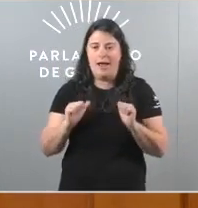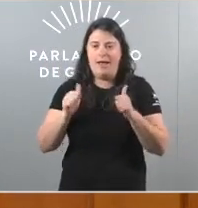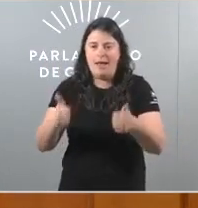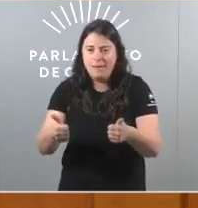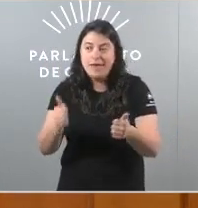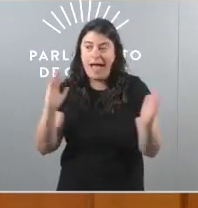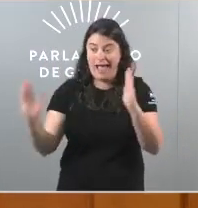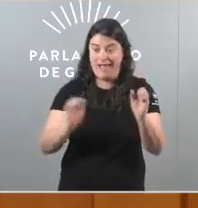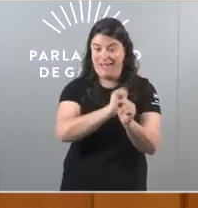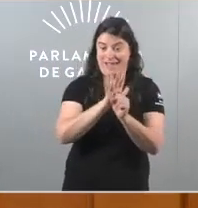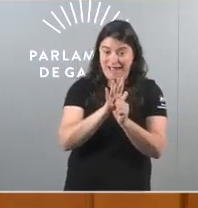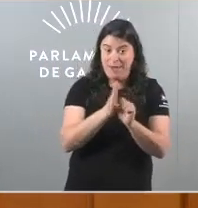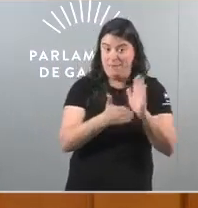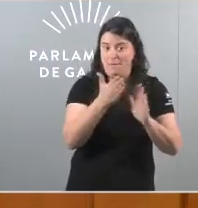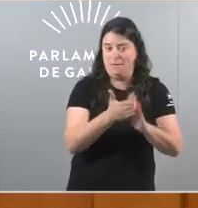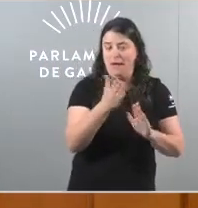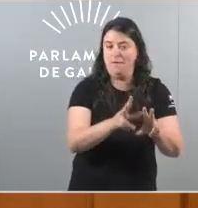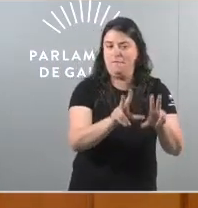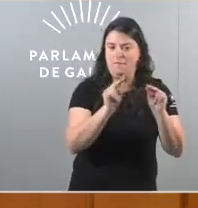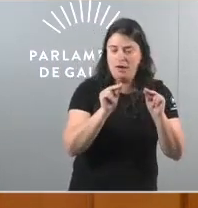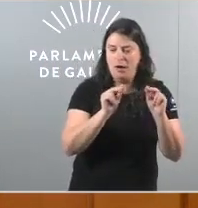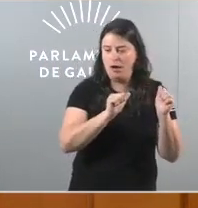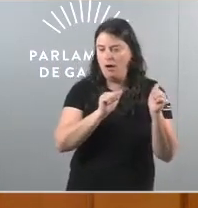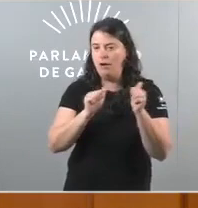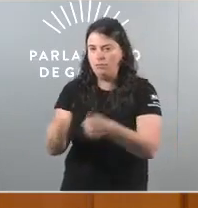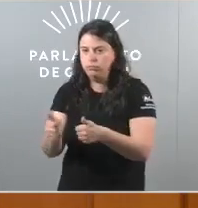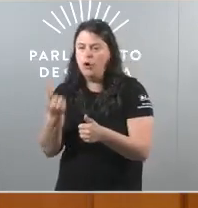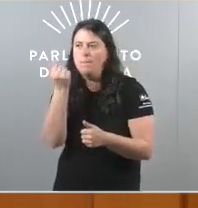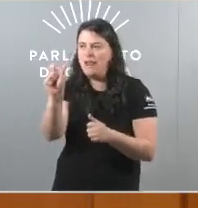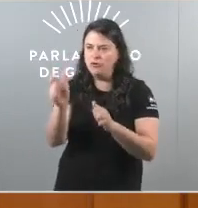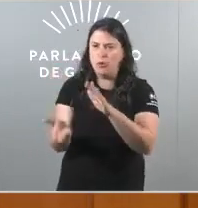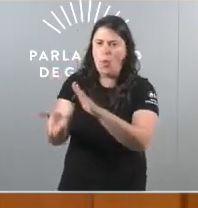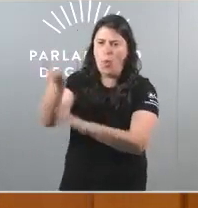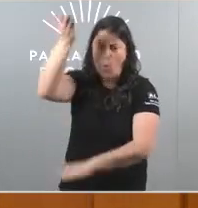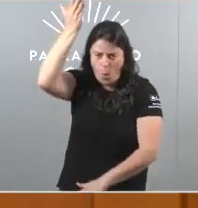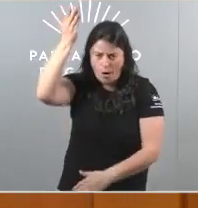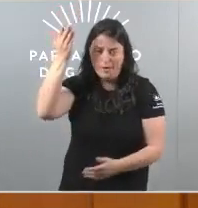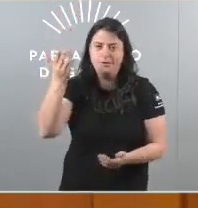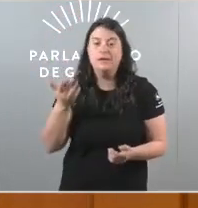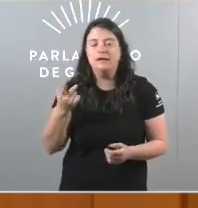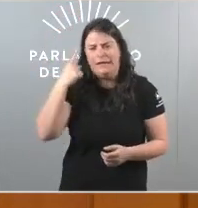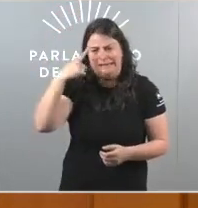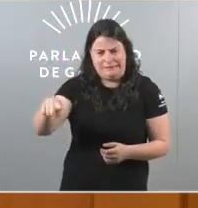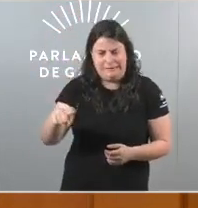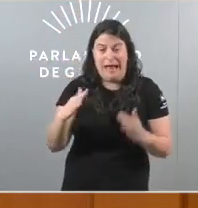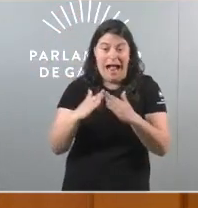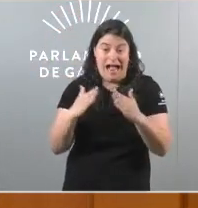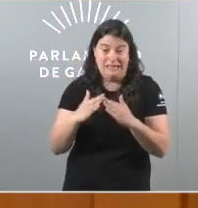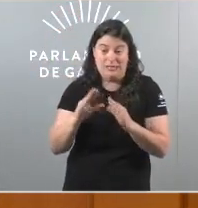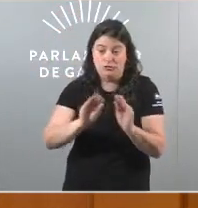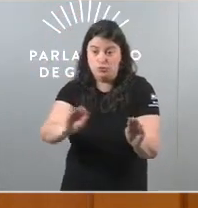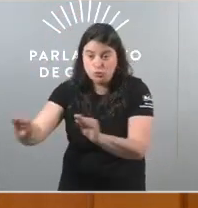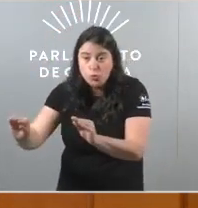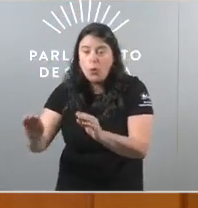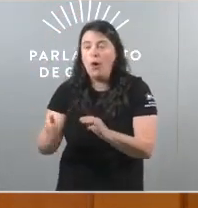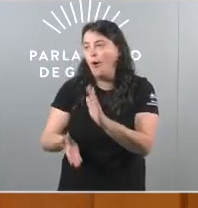túnel da pandemia, entran de cheo nunha crise de prezos. E sei que hoxe, nas súas casas, camiño do seu